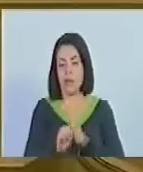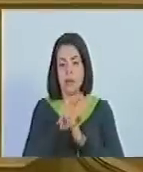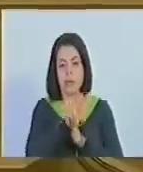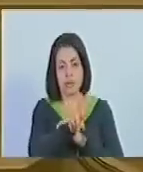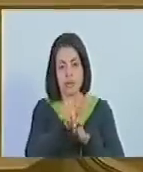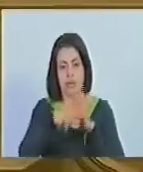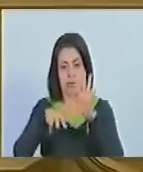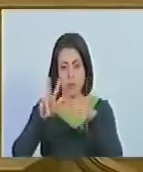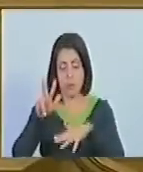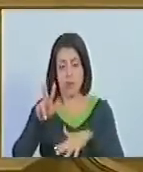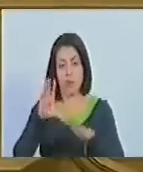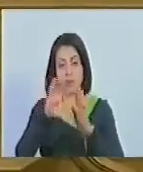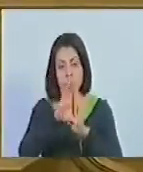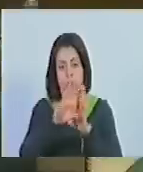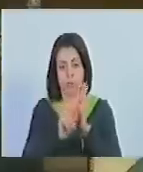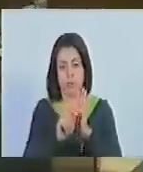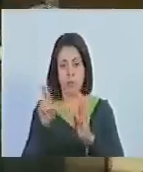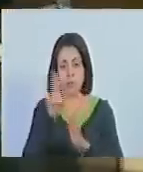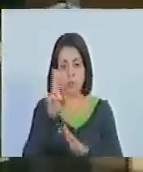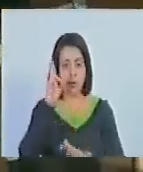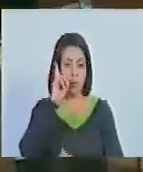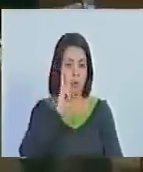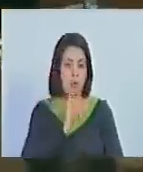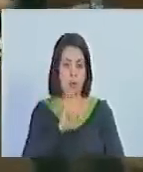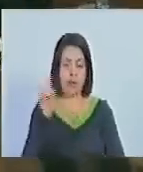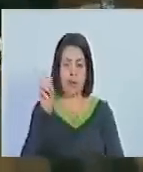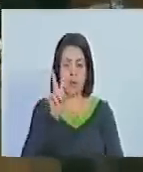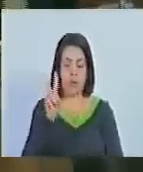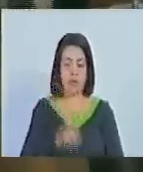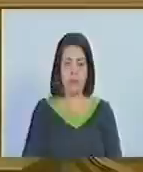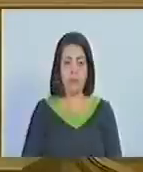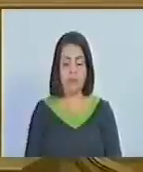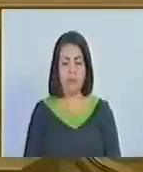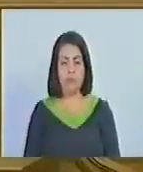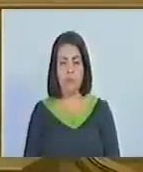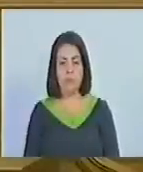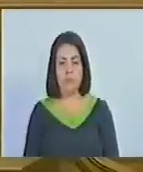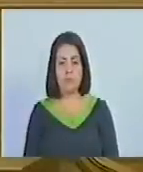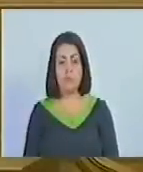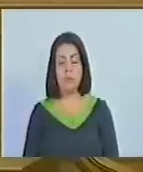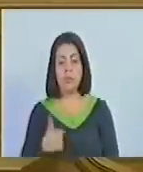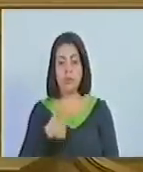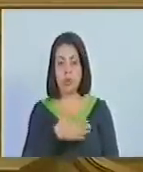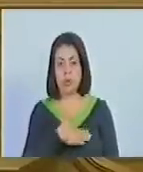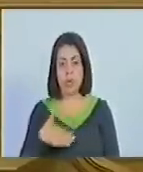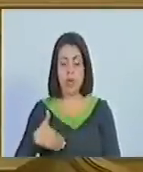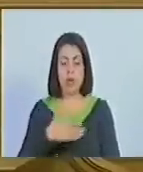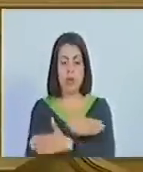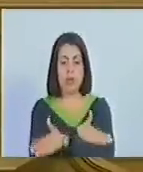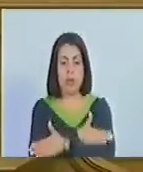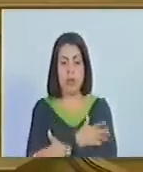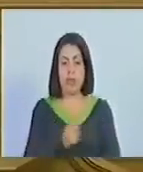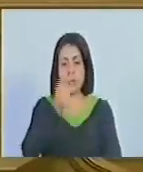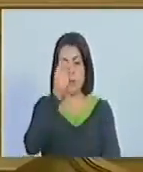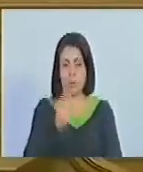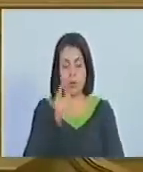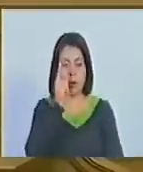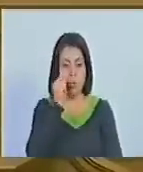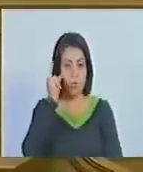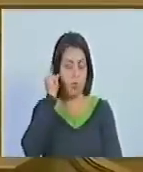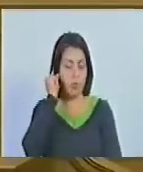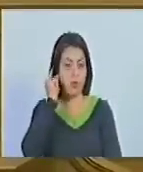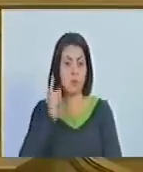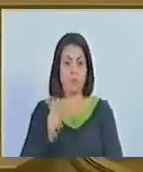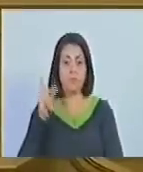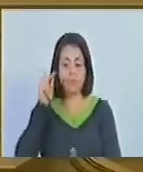213 de la Constitución de la República Bolivariana de Venezuela. Yo quiero felicitar a las diputadas y diputados